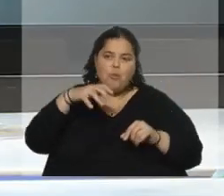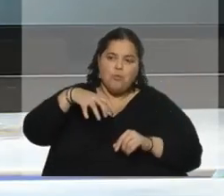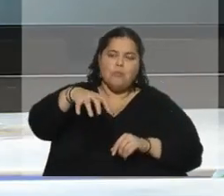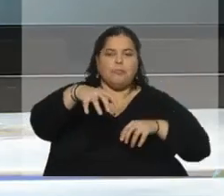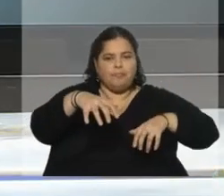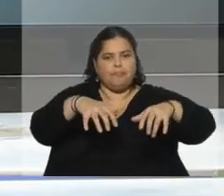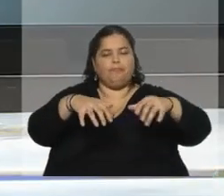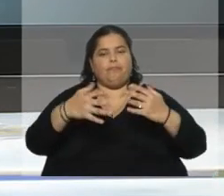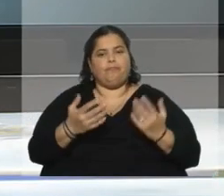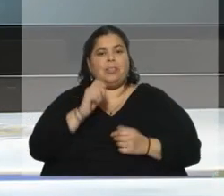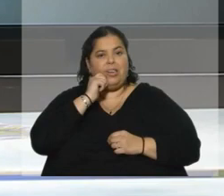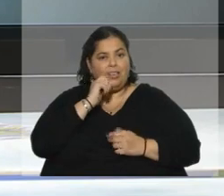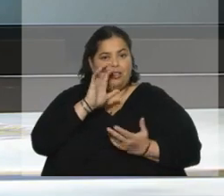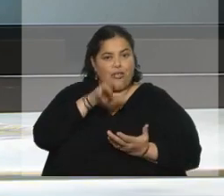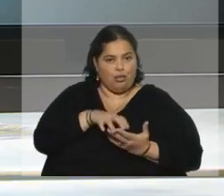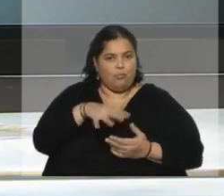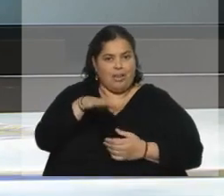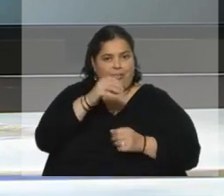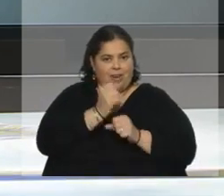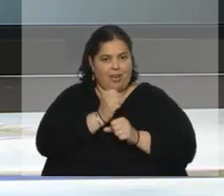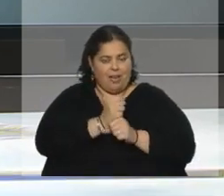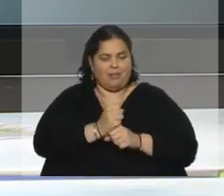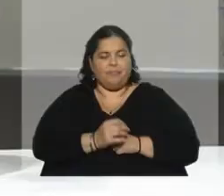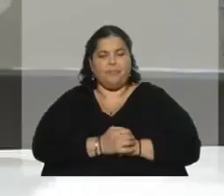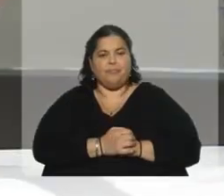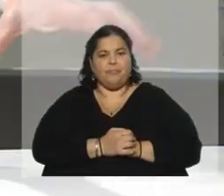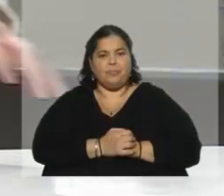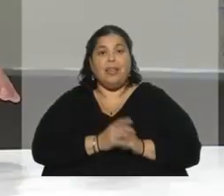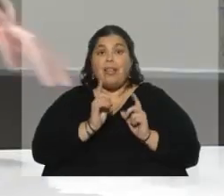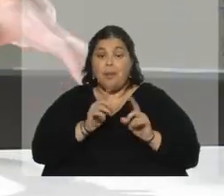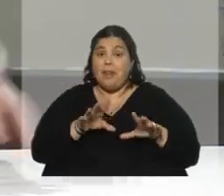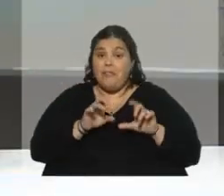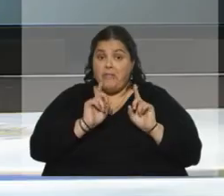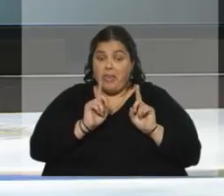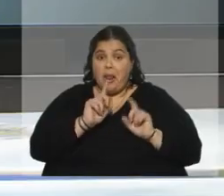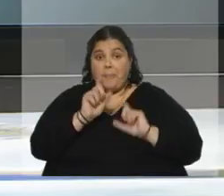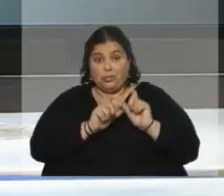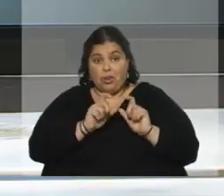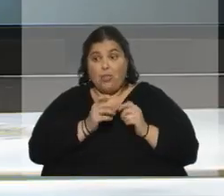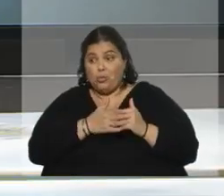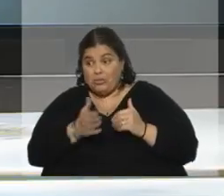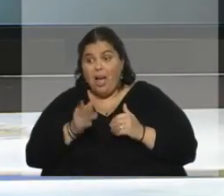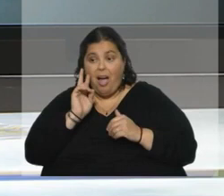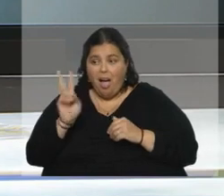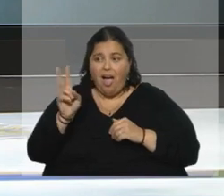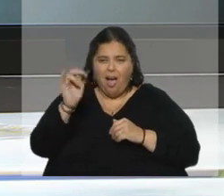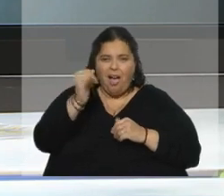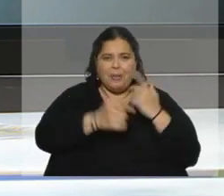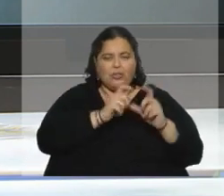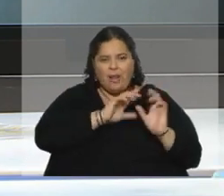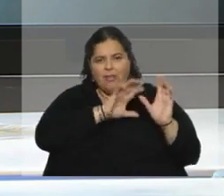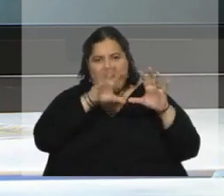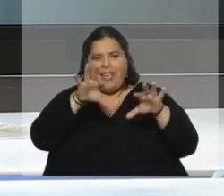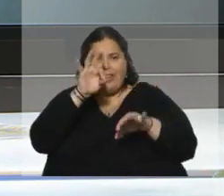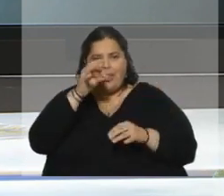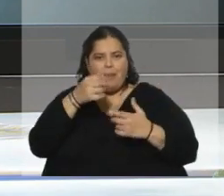acertado para trabajar, para actuar. Para trabajar y para vivir incluso acercándose a esas zonas. Sí, sí. Todas esas zonas han